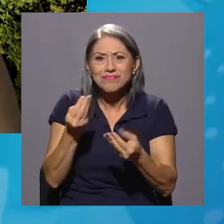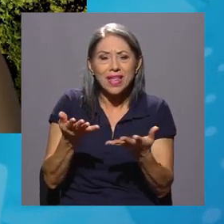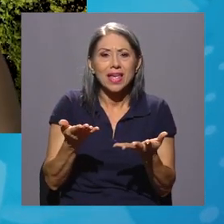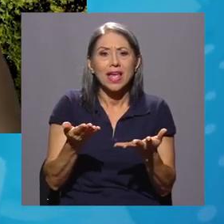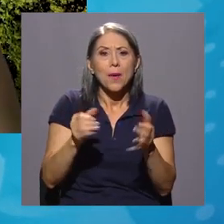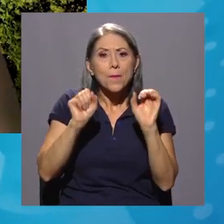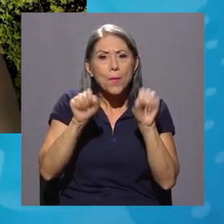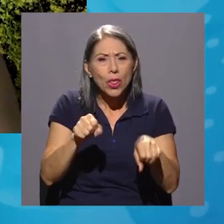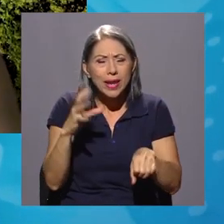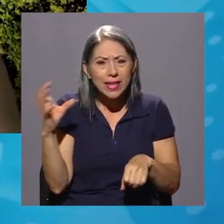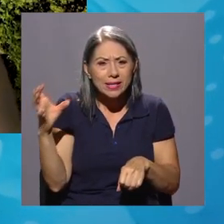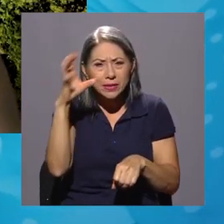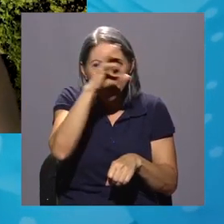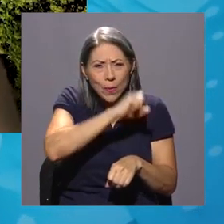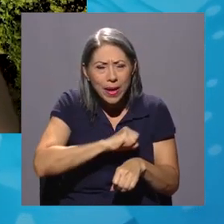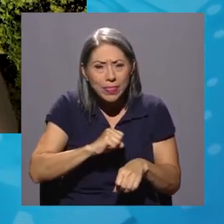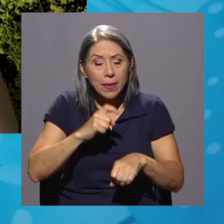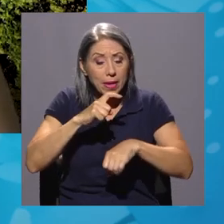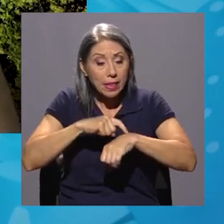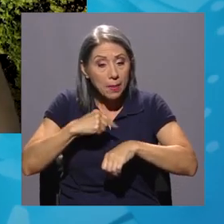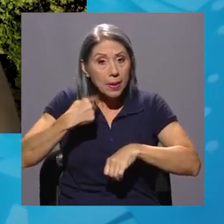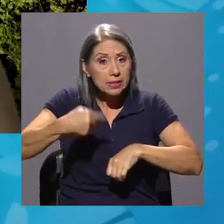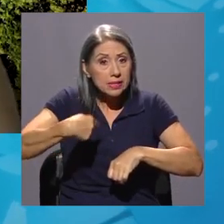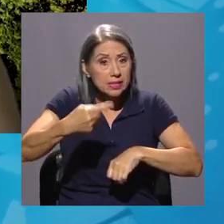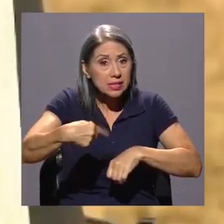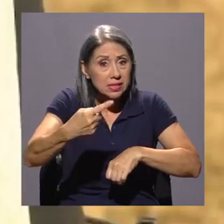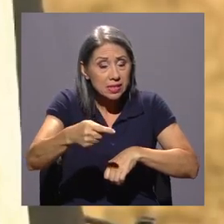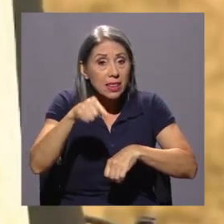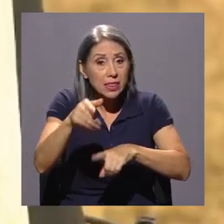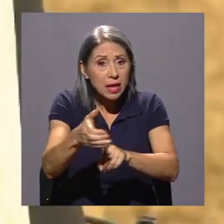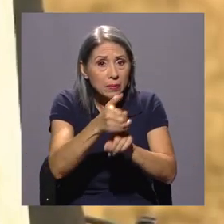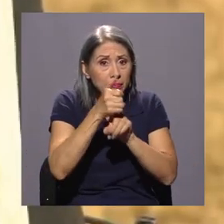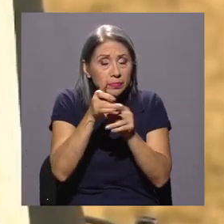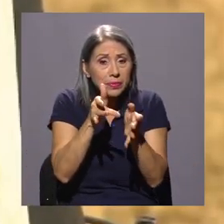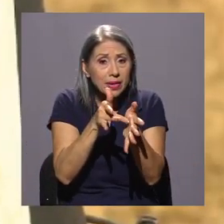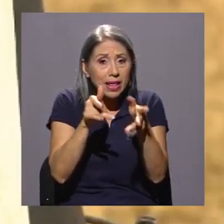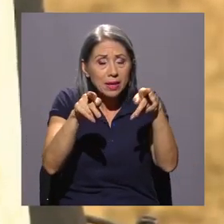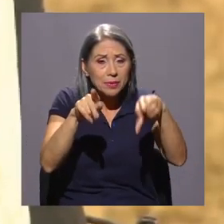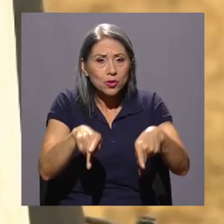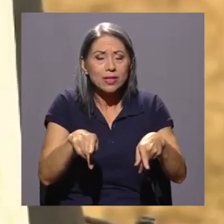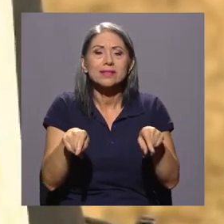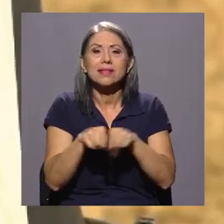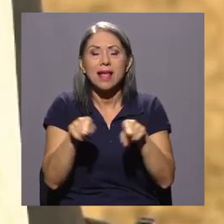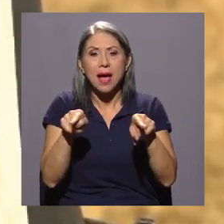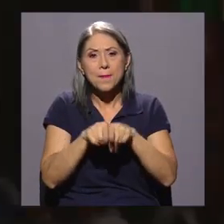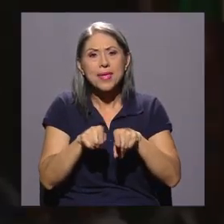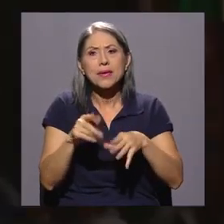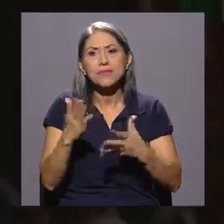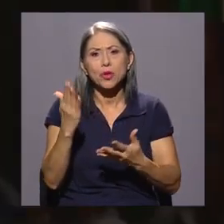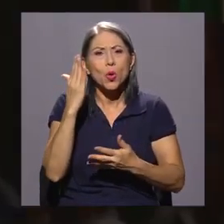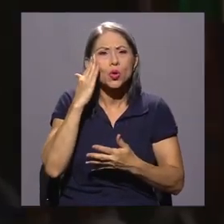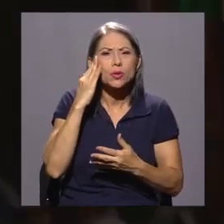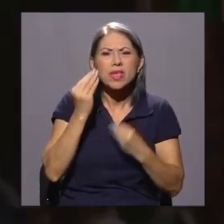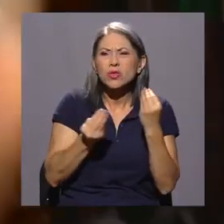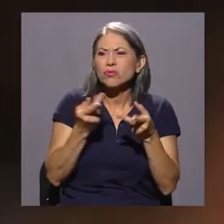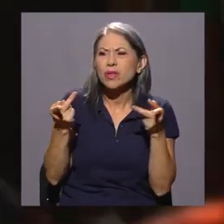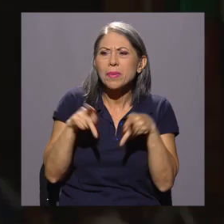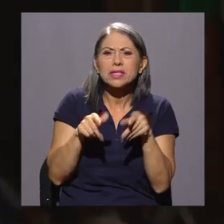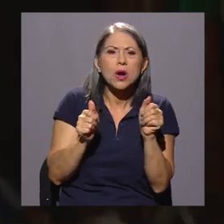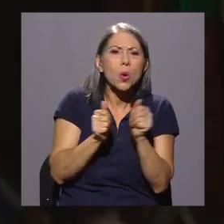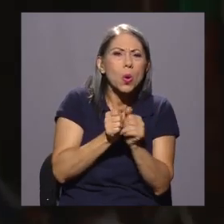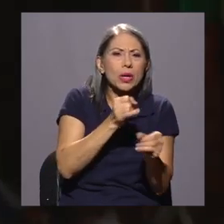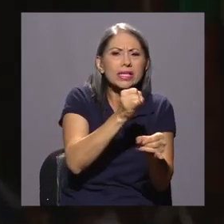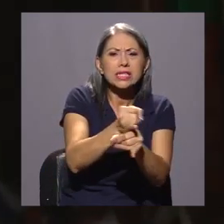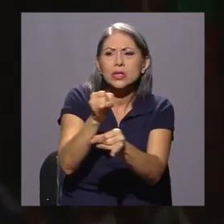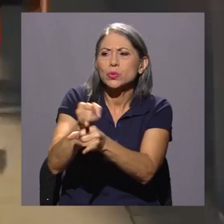que adquieran estas herramientas básicas teóricas sobre qué es tratar de personas, cuál es el cuerpo normativo que la acompaña, cuál debería ser la